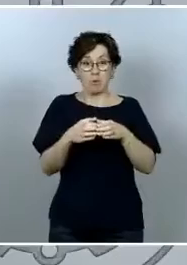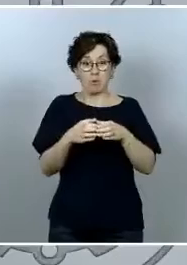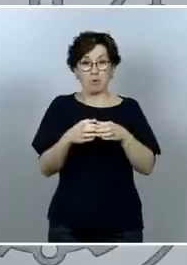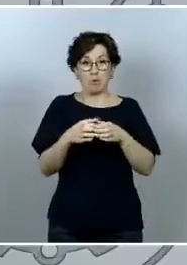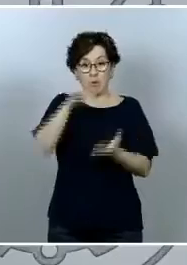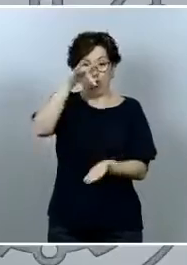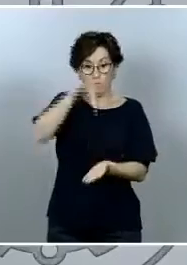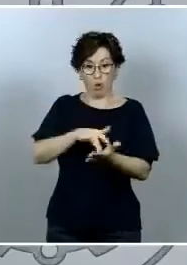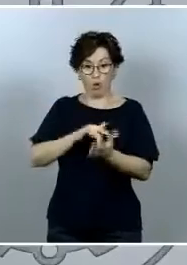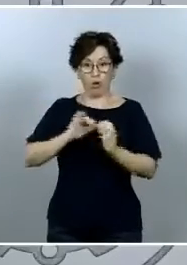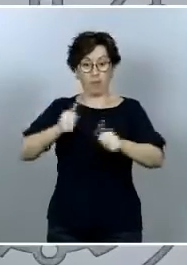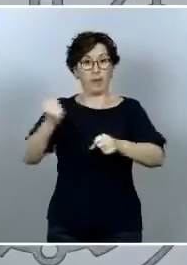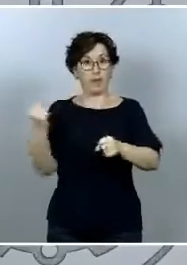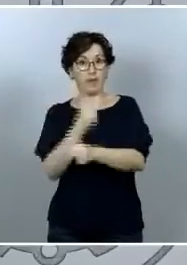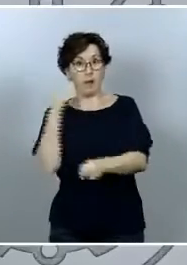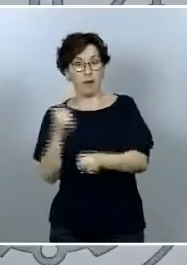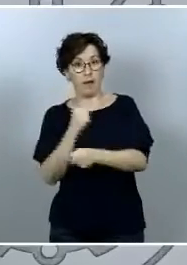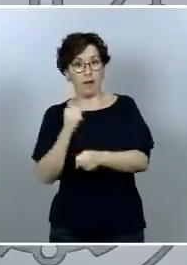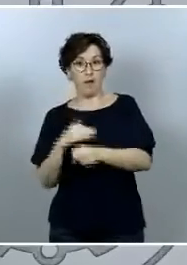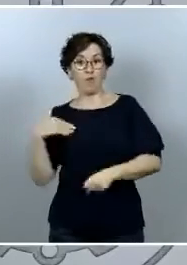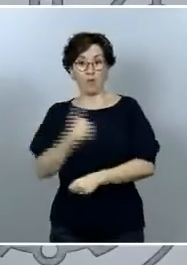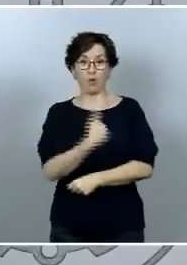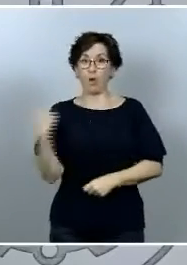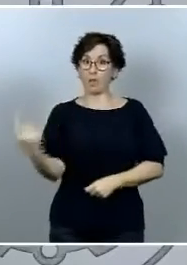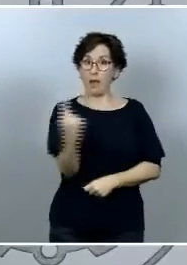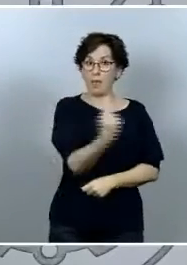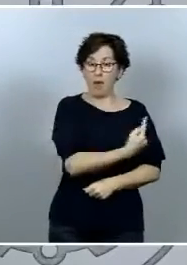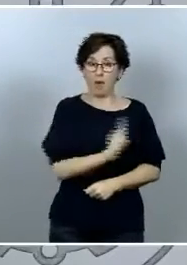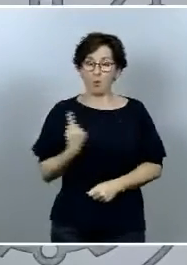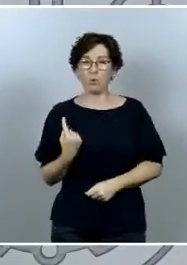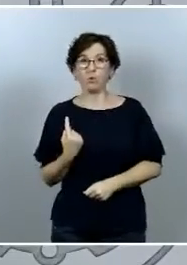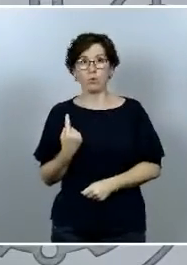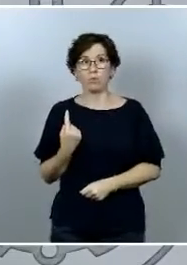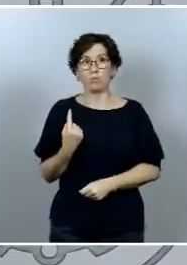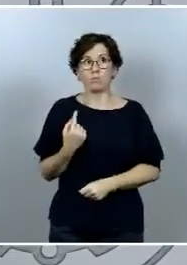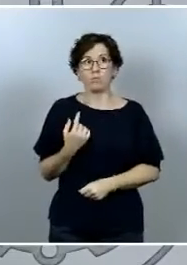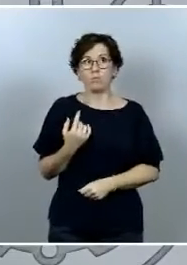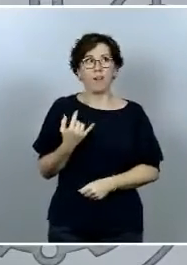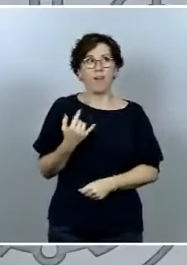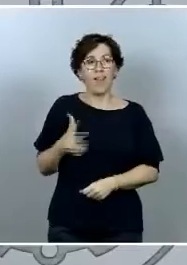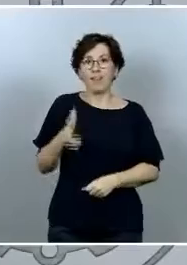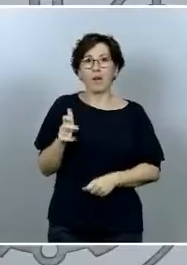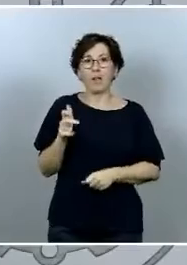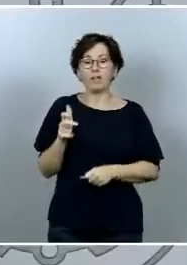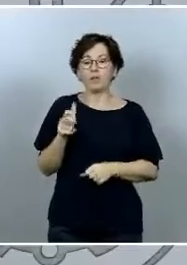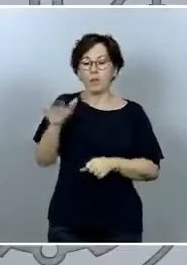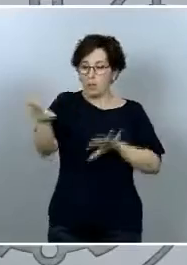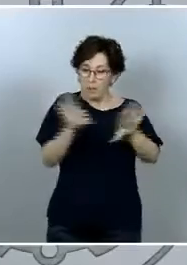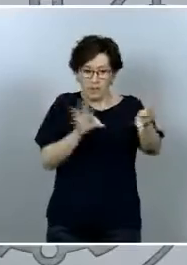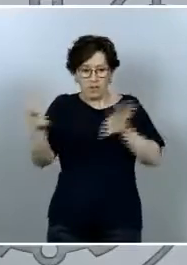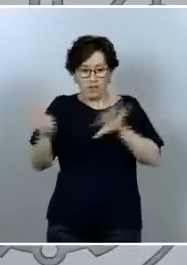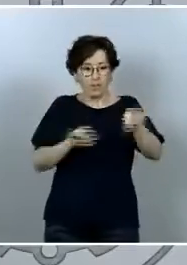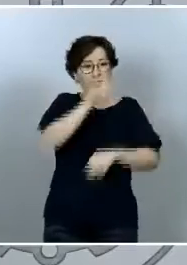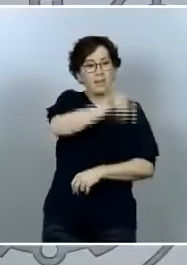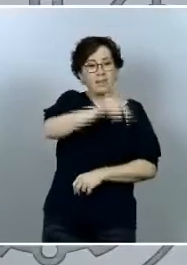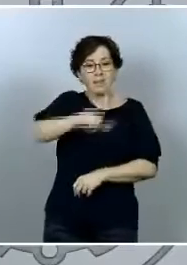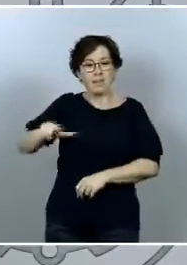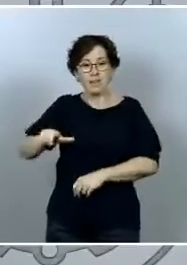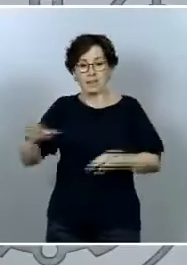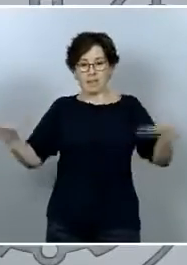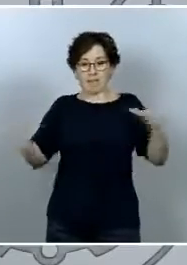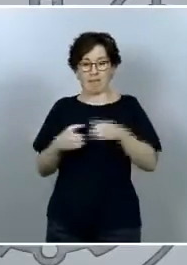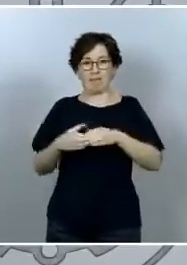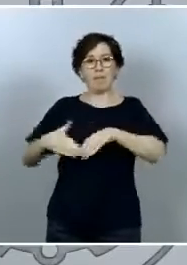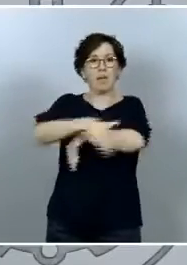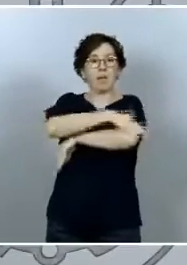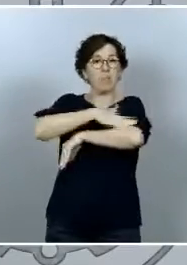sus funciones tiene la capacidad el derecho de conformar a las propias personas que van a acompañar al ministro y a los